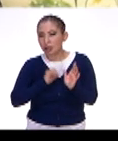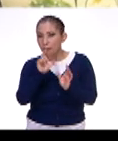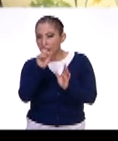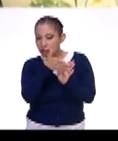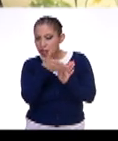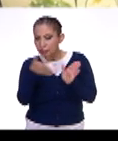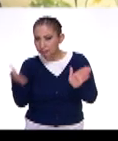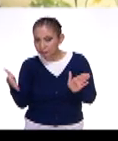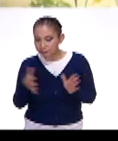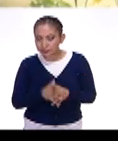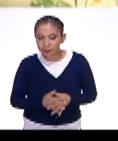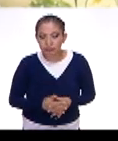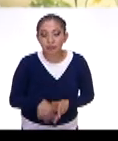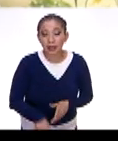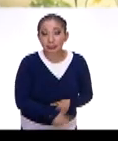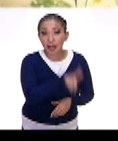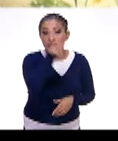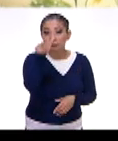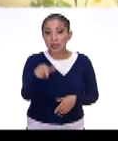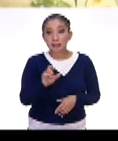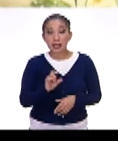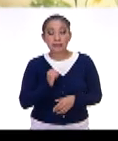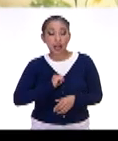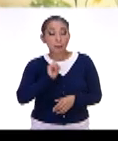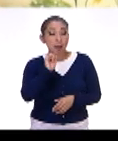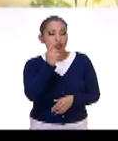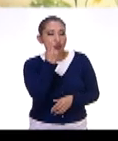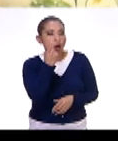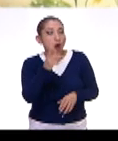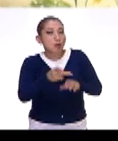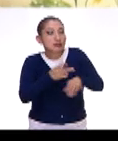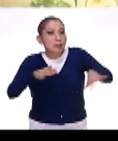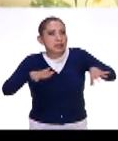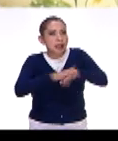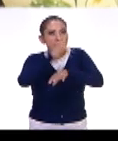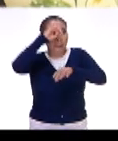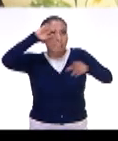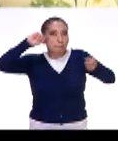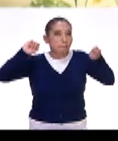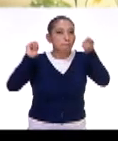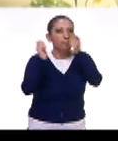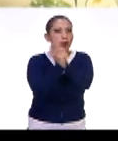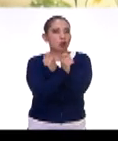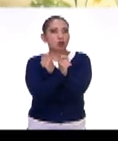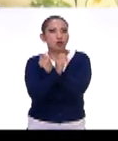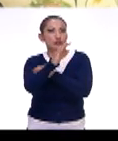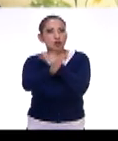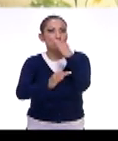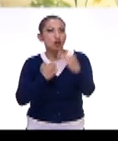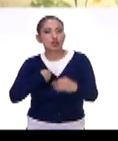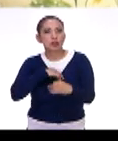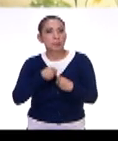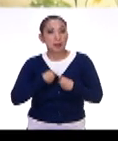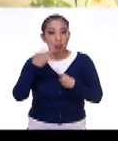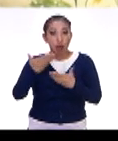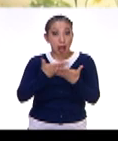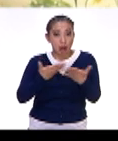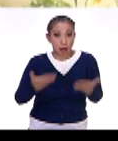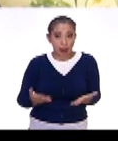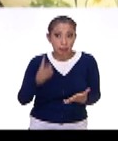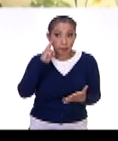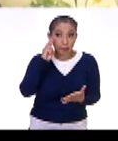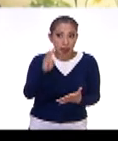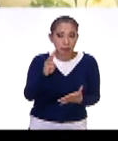XX. Y ya después, en el XXI, viene un cambio de pensamiento. Todos nosotros que vivimos en este siglo,